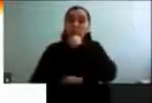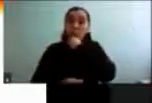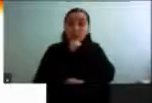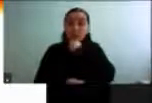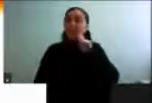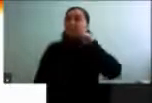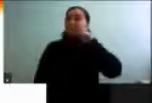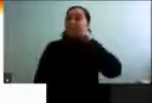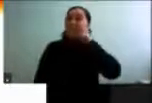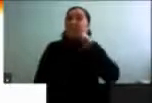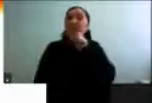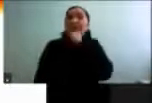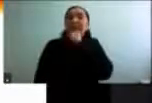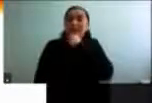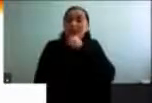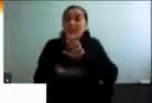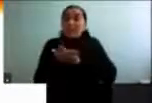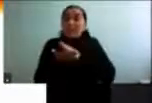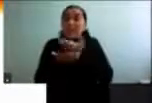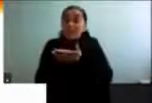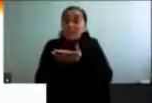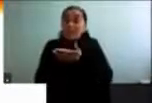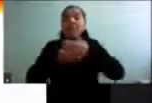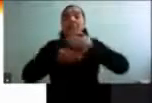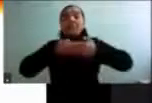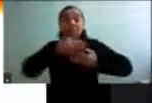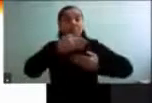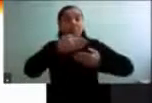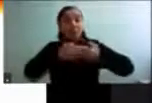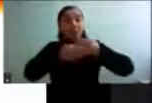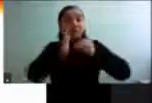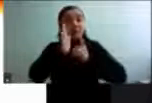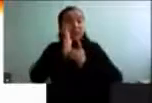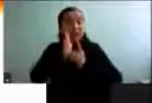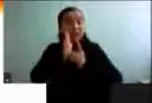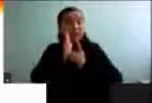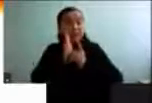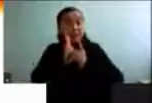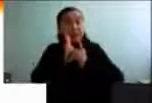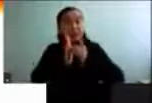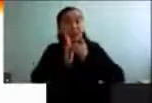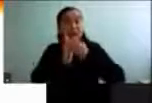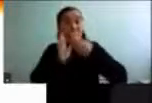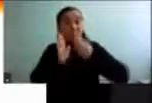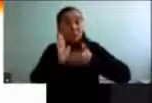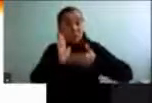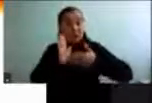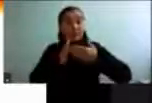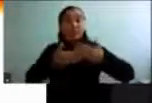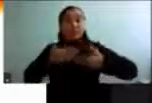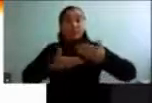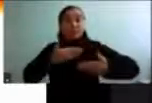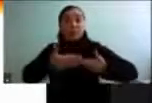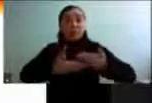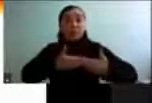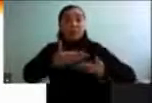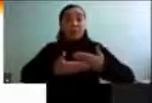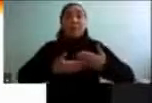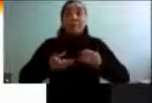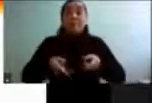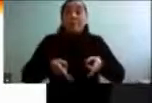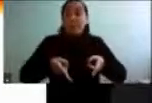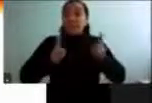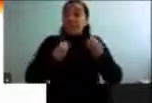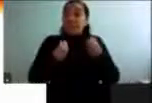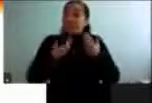envejecimiento saludable es este proceso de desarrollo y mantenimiento de la capacidad funcional que permite el bienestar en